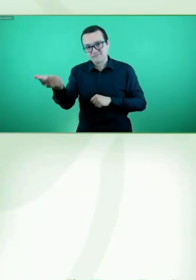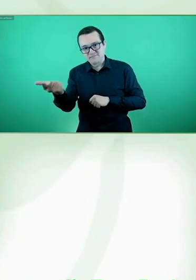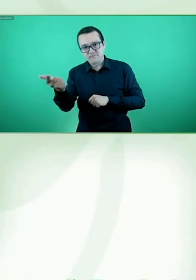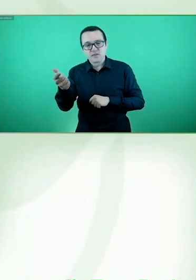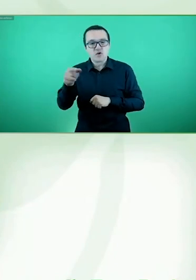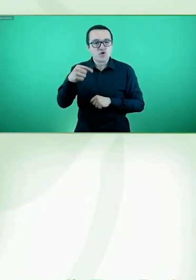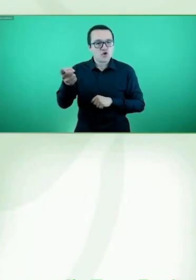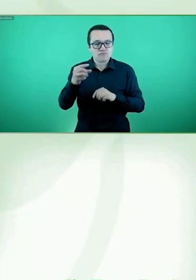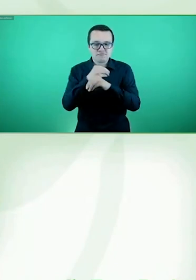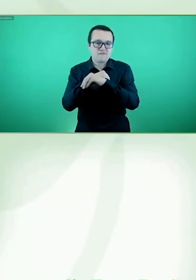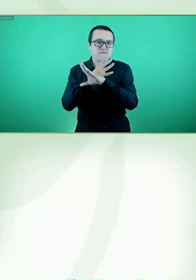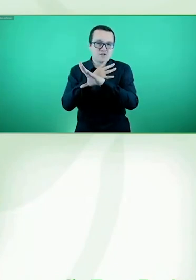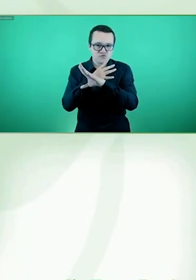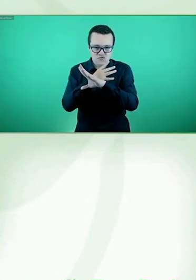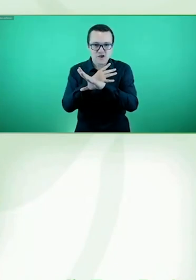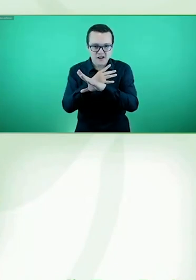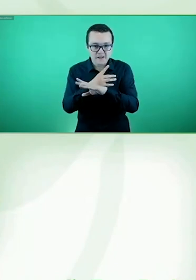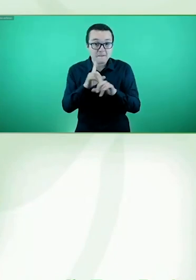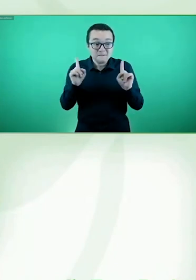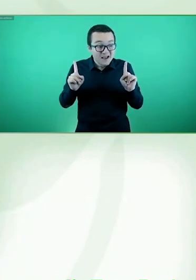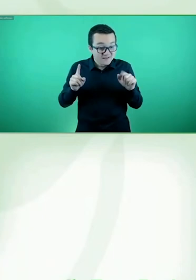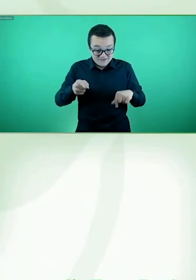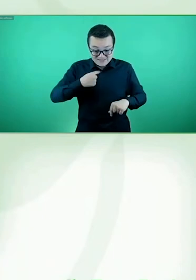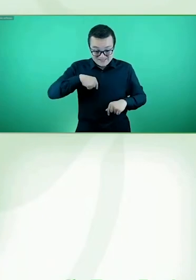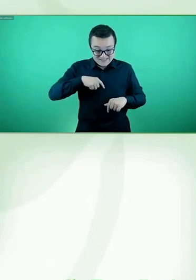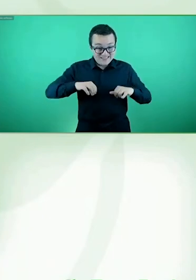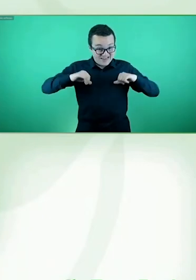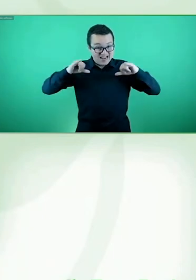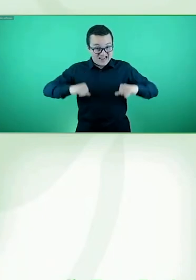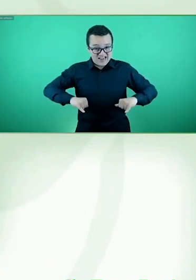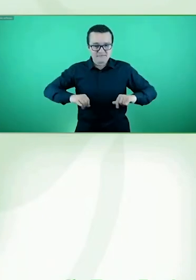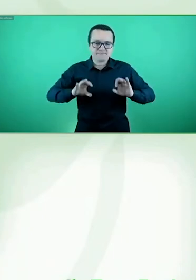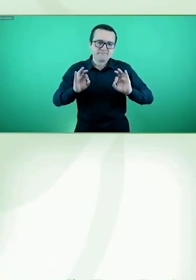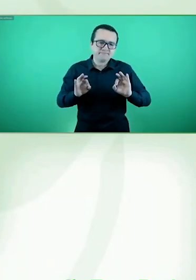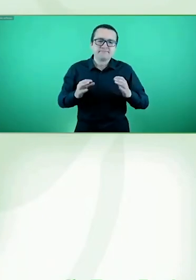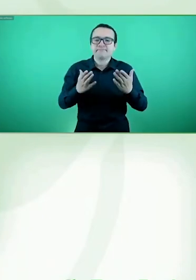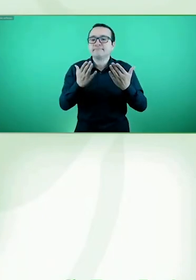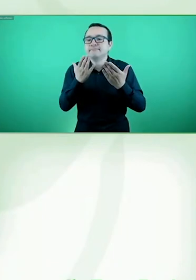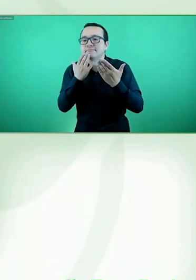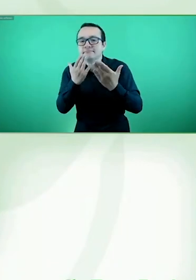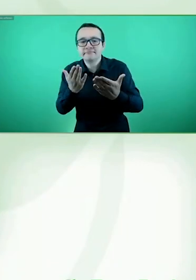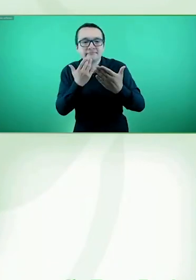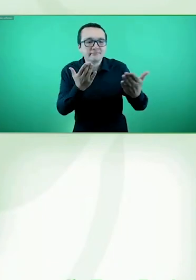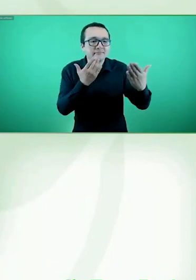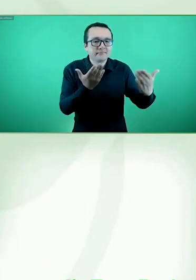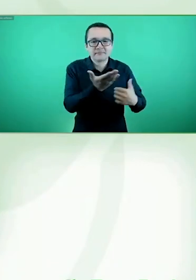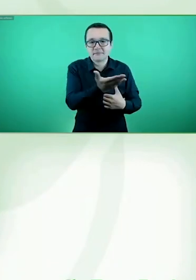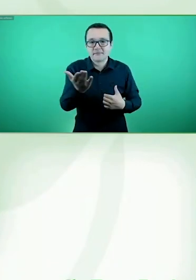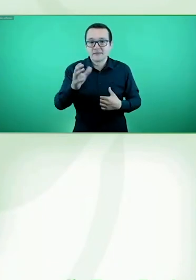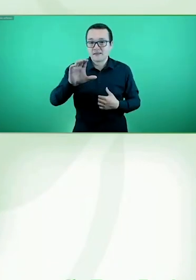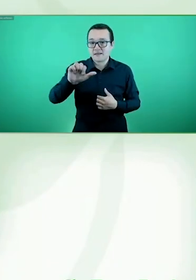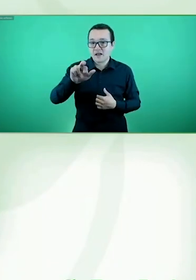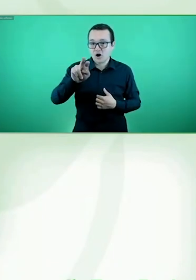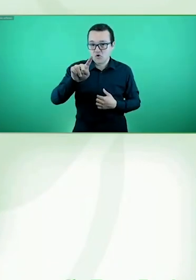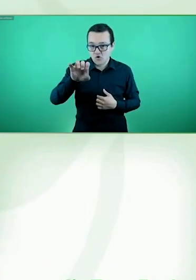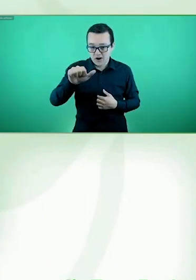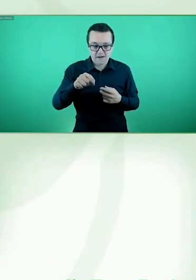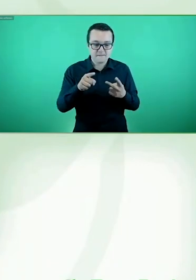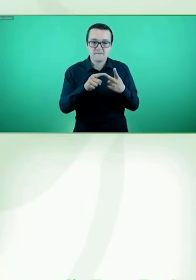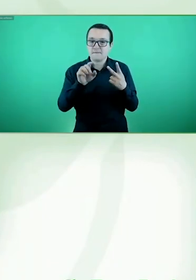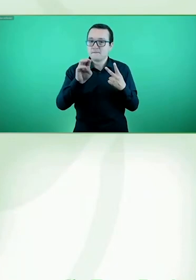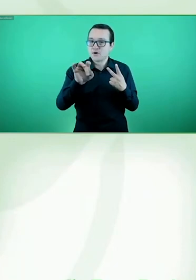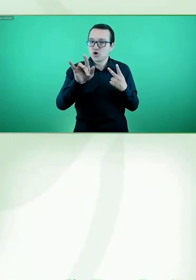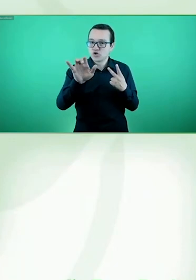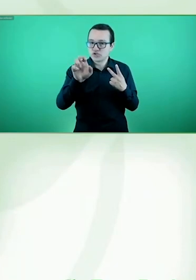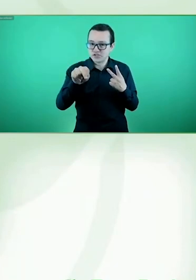Para quienes estamos aquí, agradecer nuevamente a Carola, a Martín, a Catalina y a Javier,